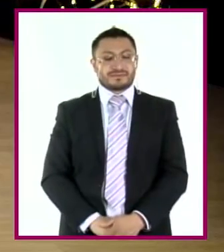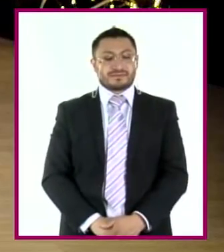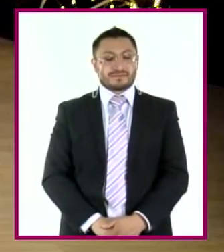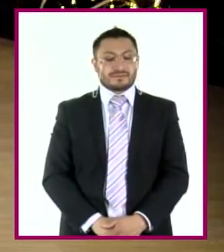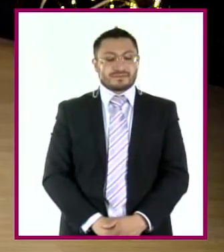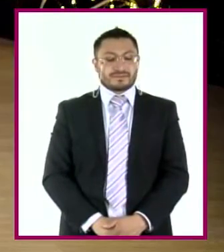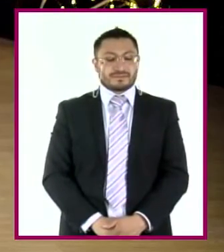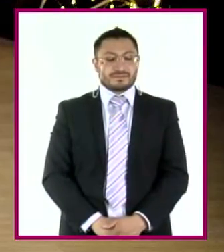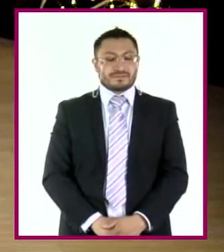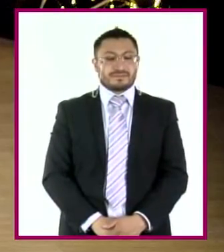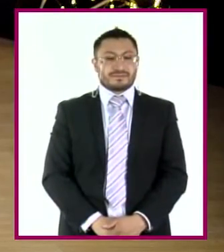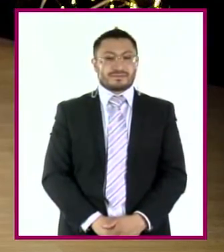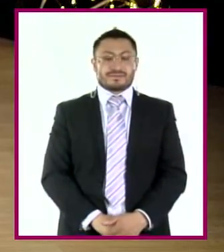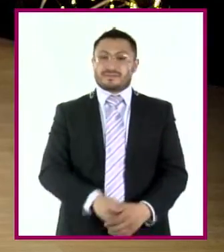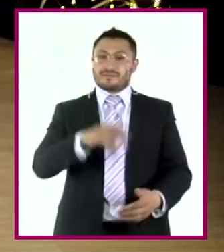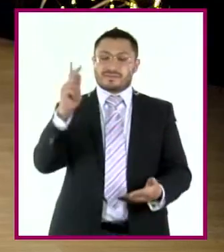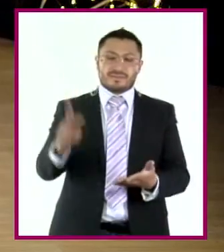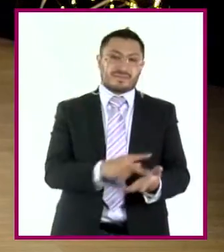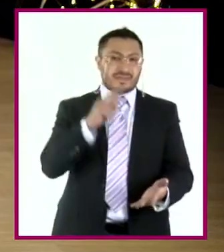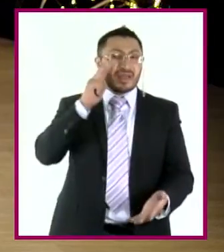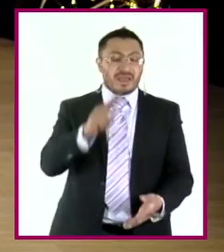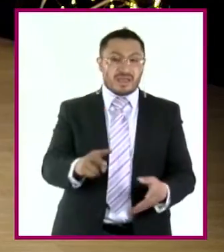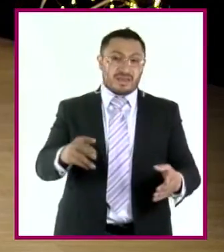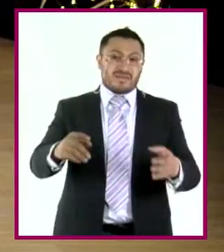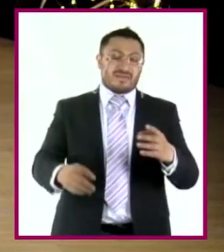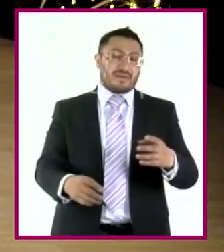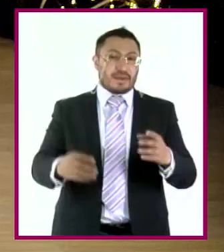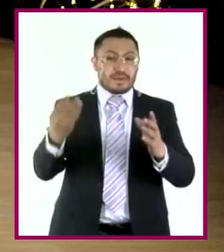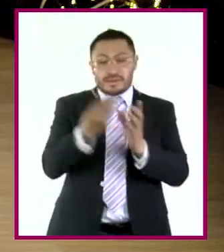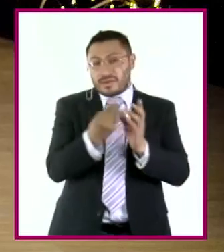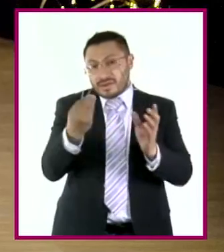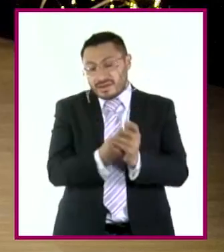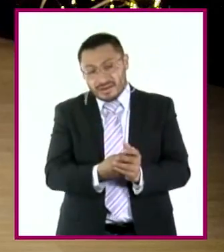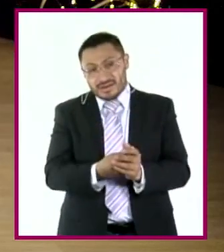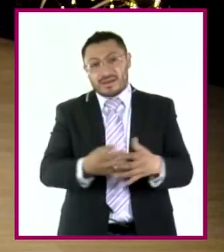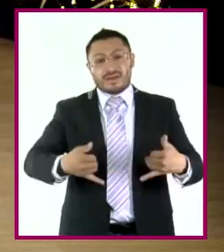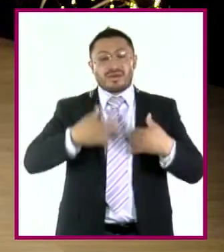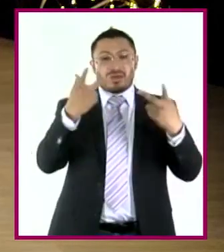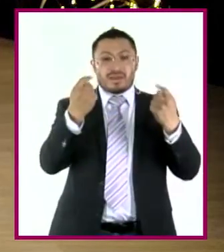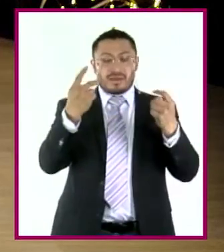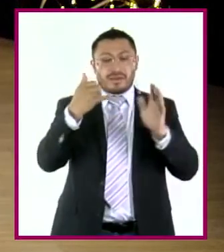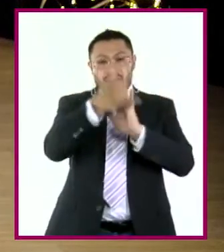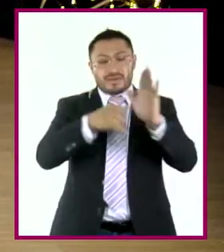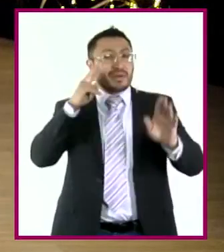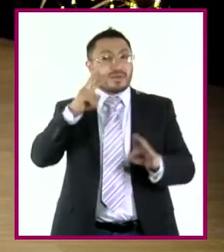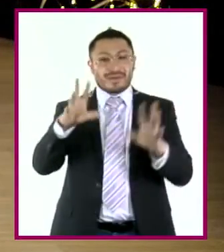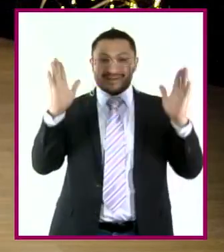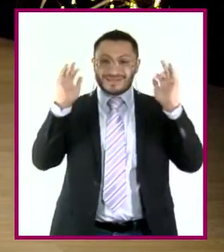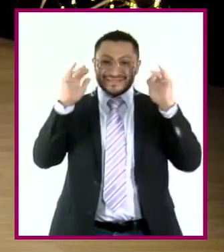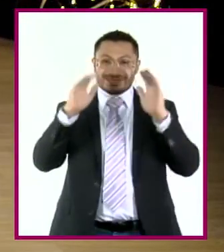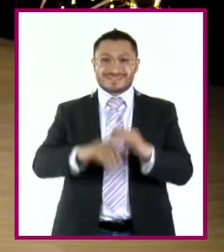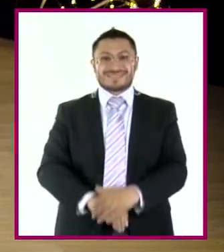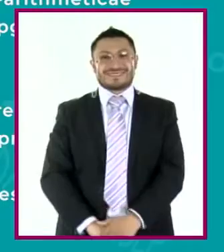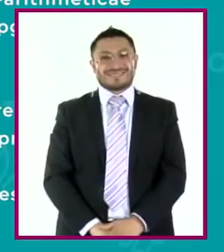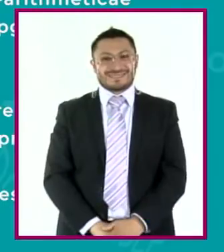Y vuelve a ver los programas de Jóvenes en TV en nuestro canal de YouTube. ¡Hasta pronto! ¡Adiós! ¡Adiós!